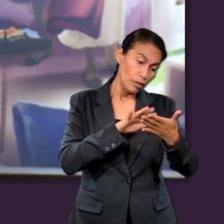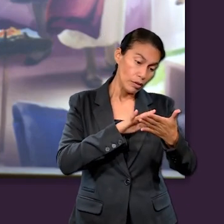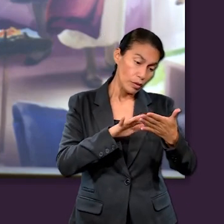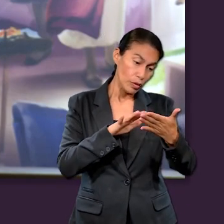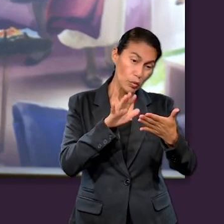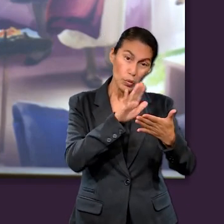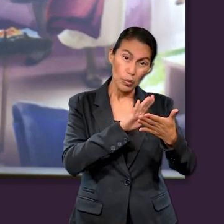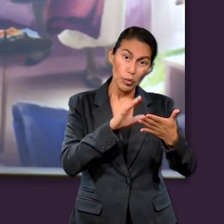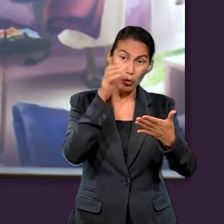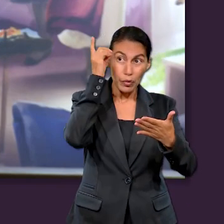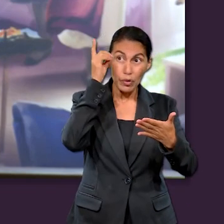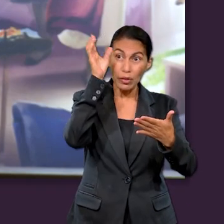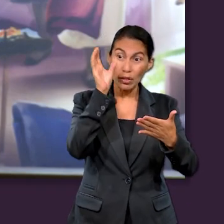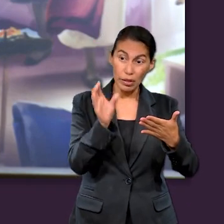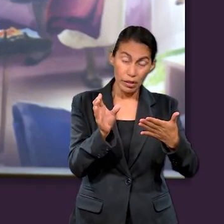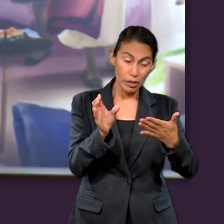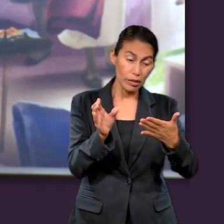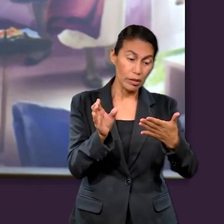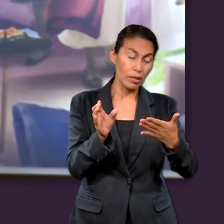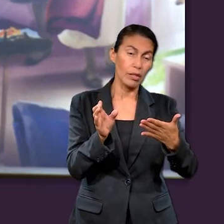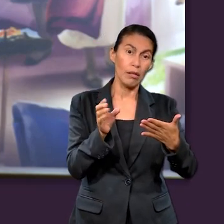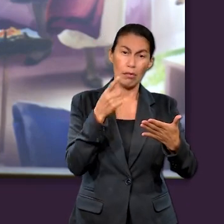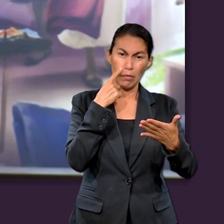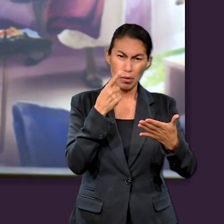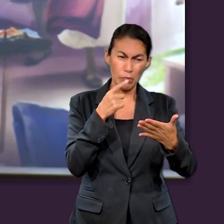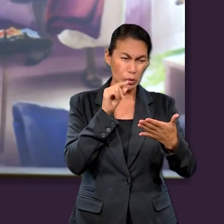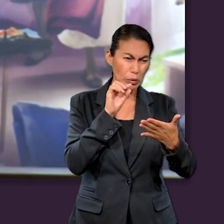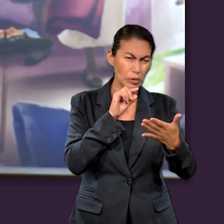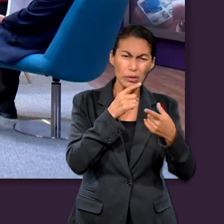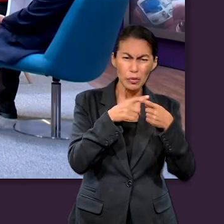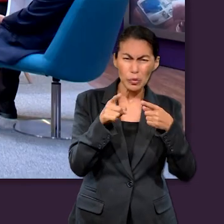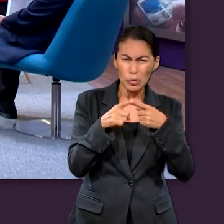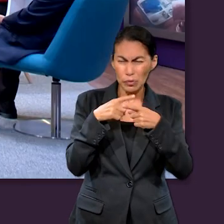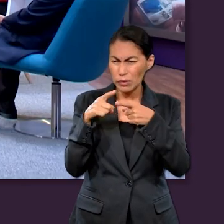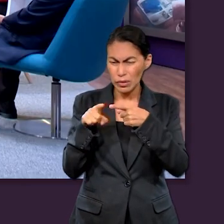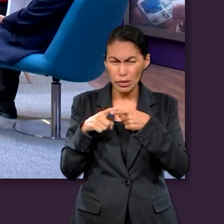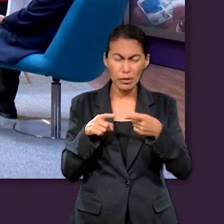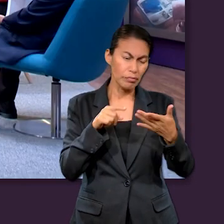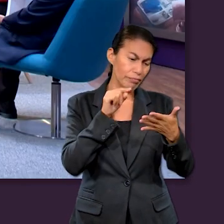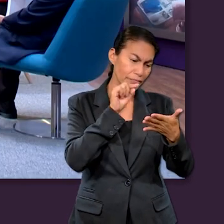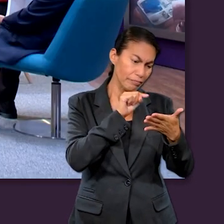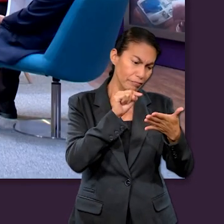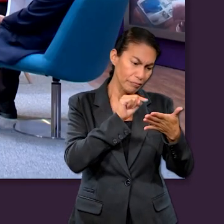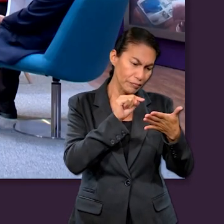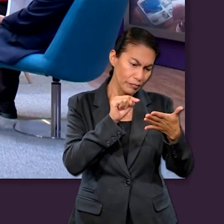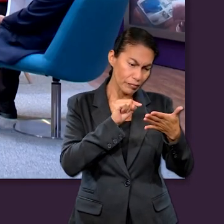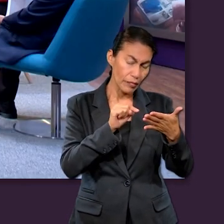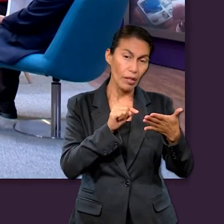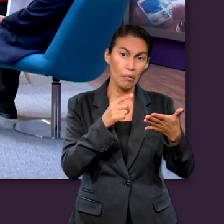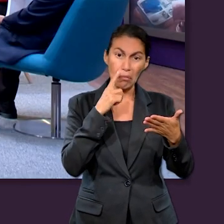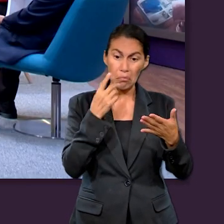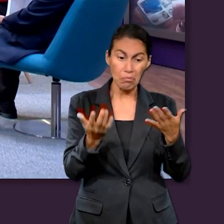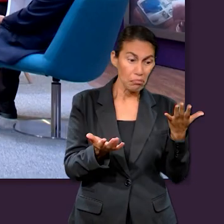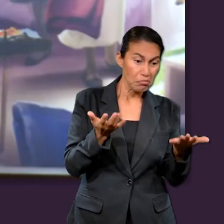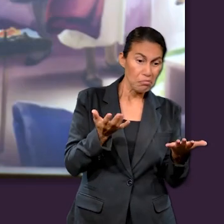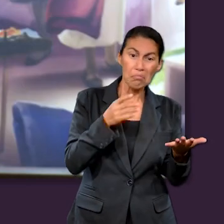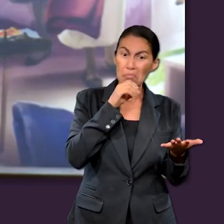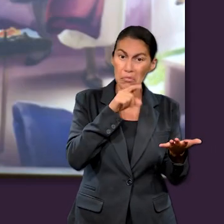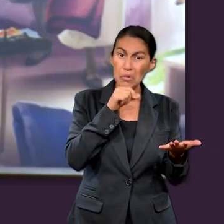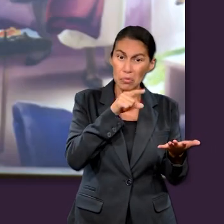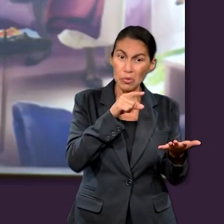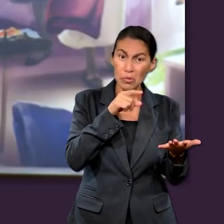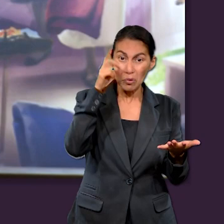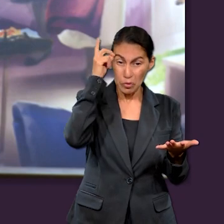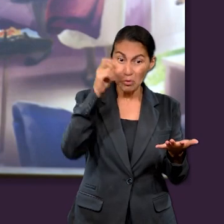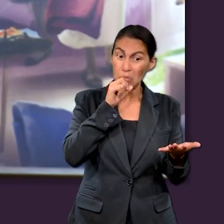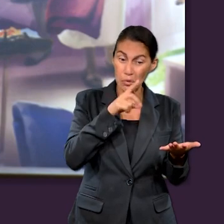esas características específicas, nos vamos a dar cuenta que son congruentes. Los puntos que nos da el Antiguo Testamento con los del